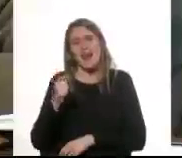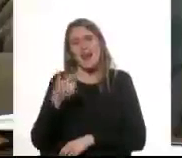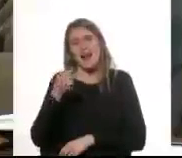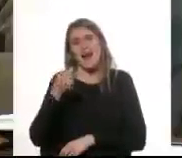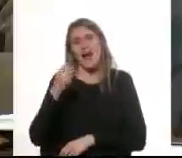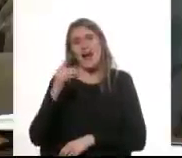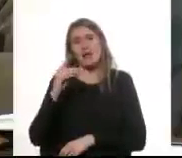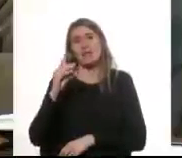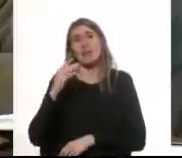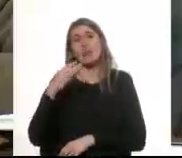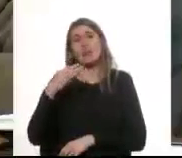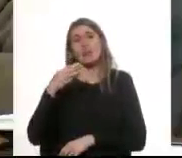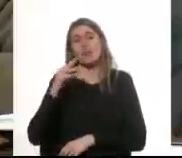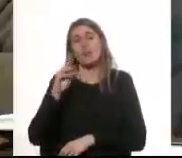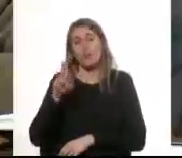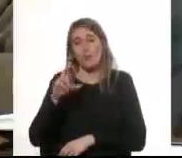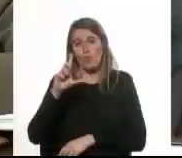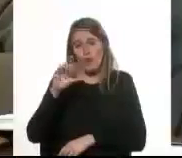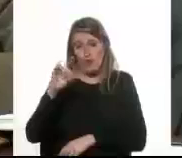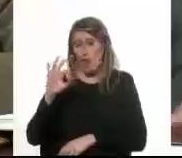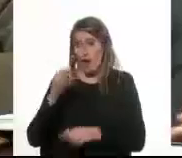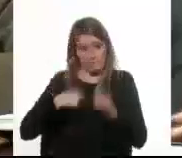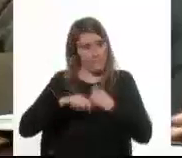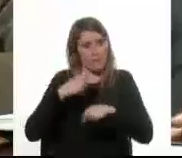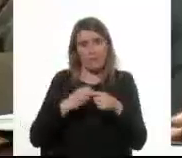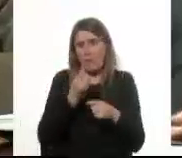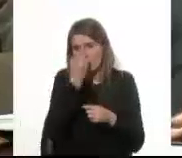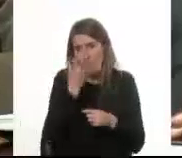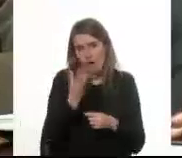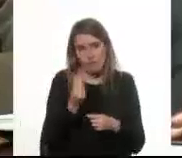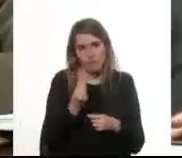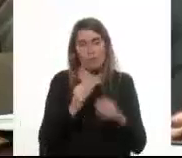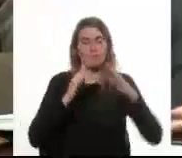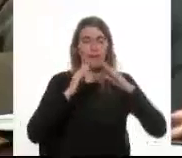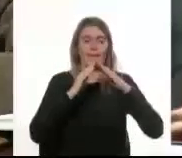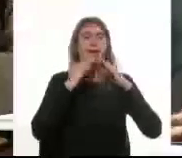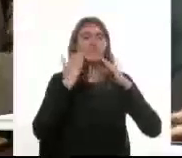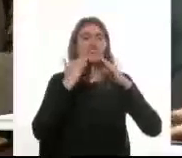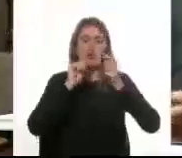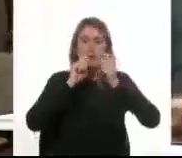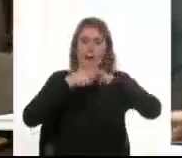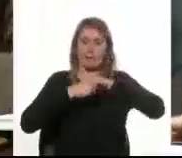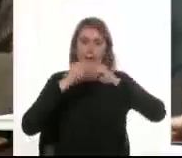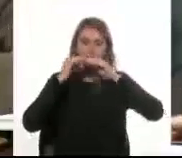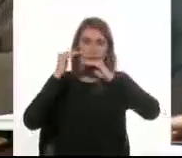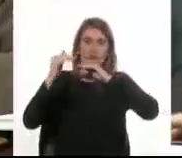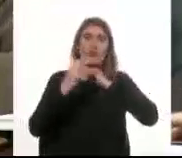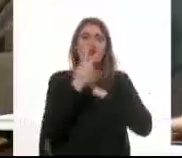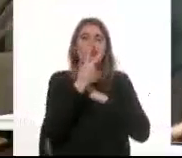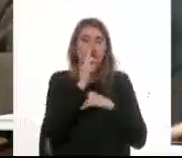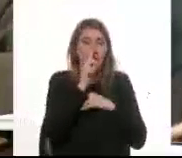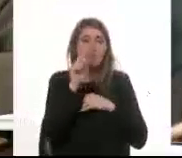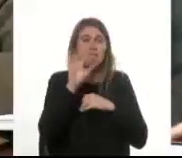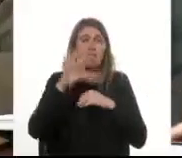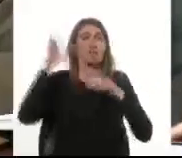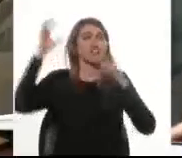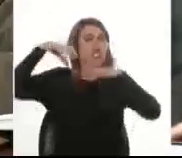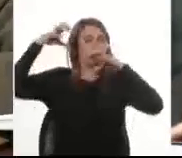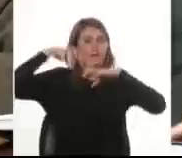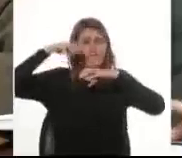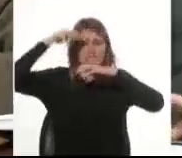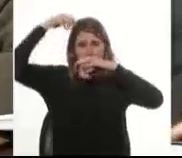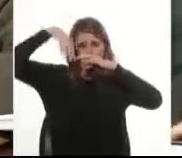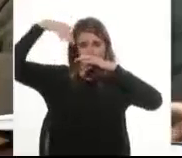A nuestro rancho Le cambiamos el techo recién en el 2005 Se llovía como afuera